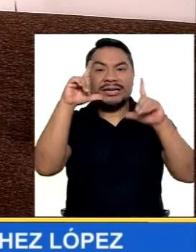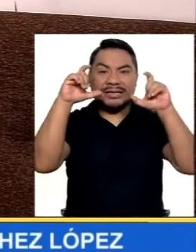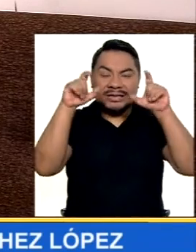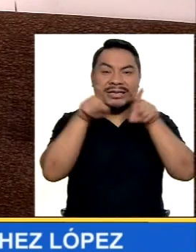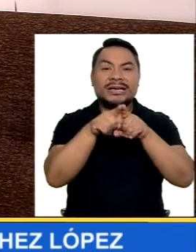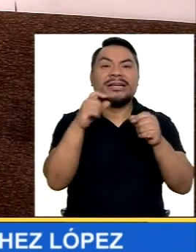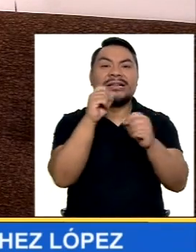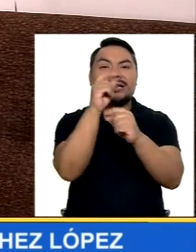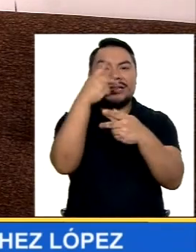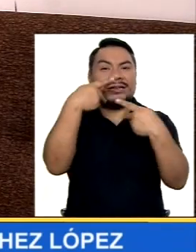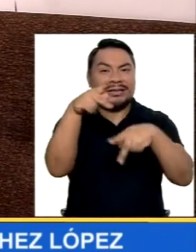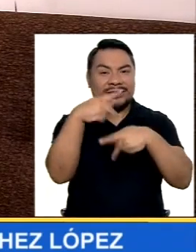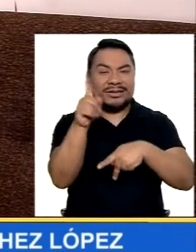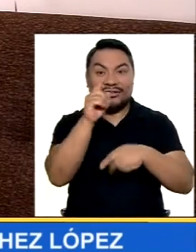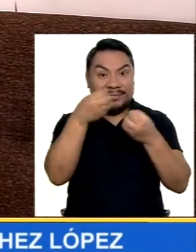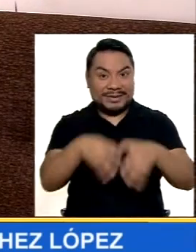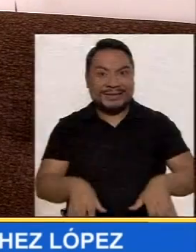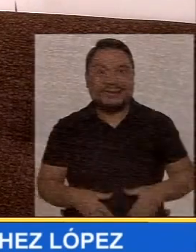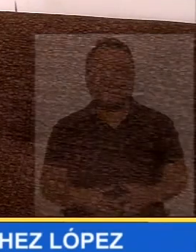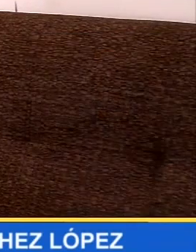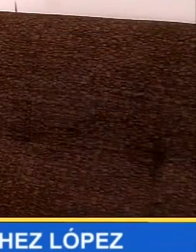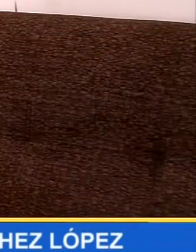El tiktok No se los vayan